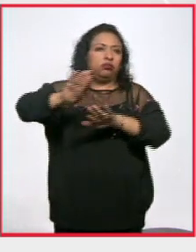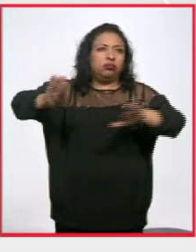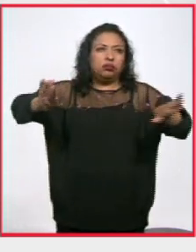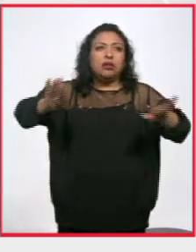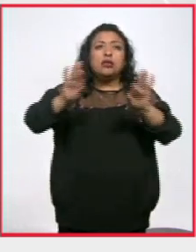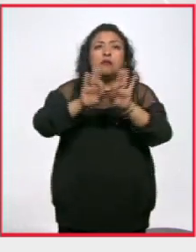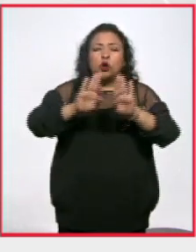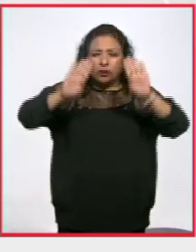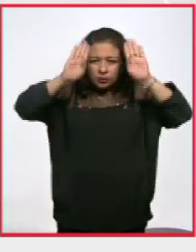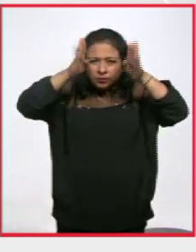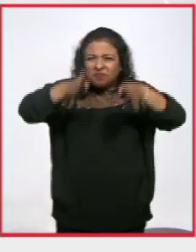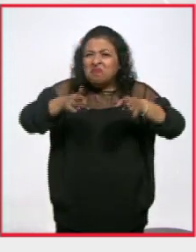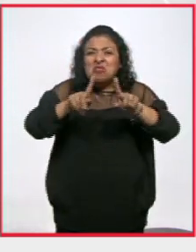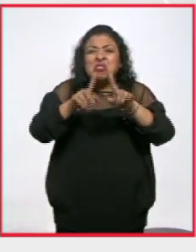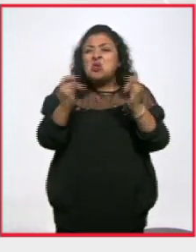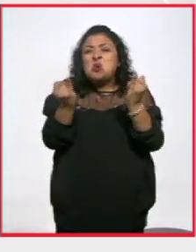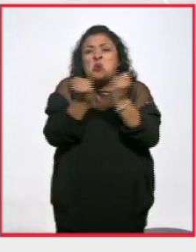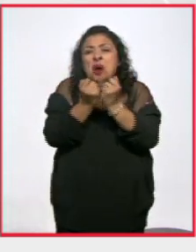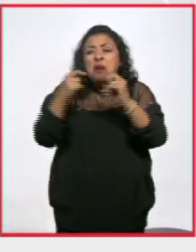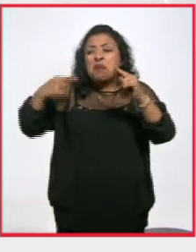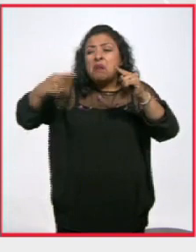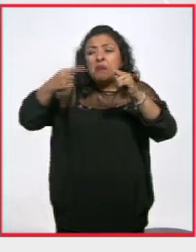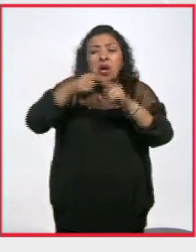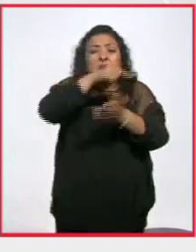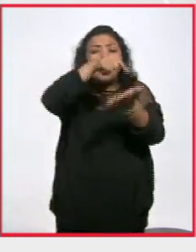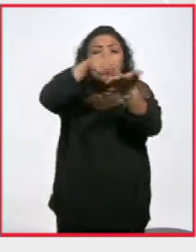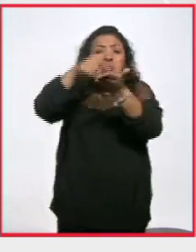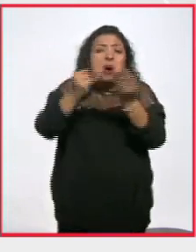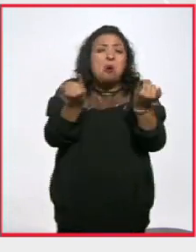era importante, que no había diferencia en los lugares.